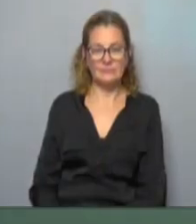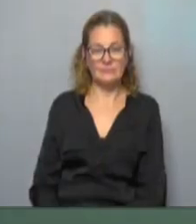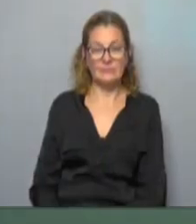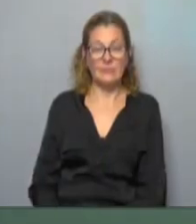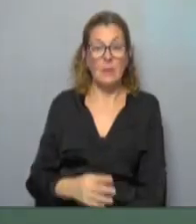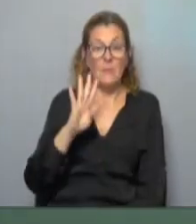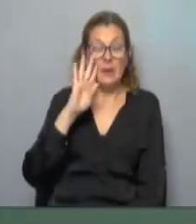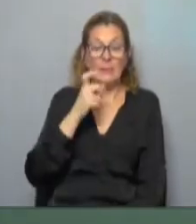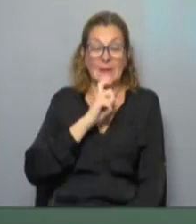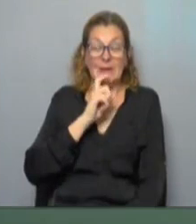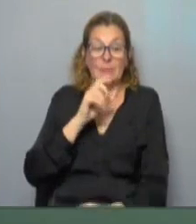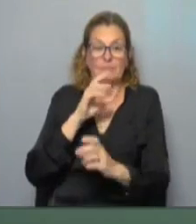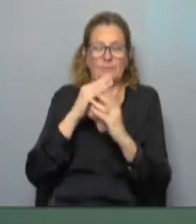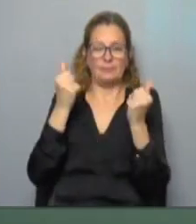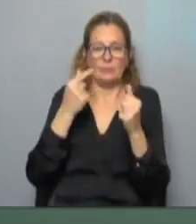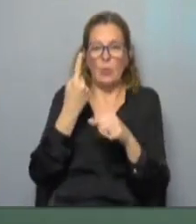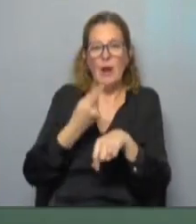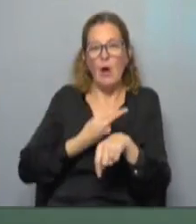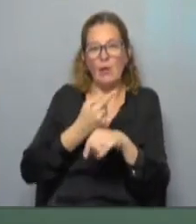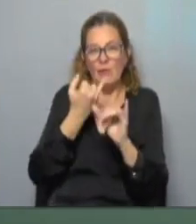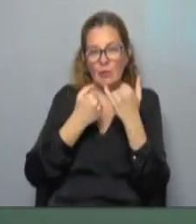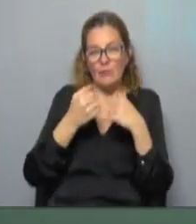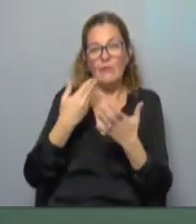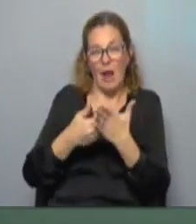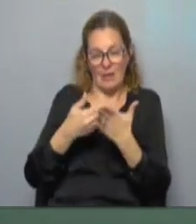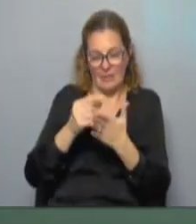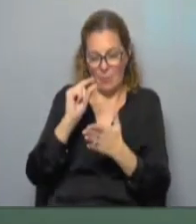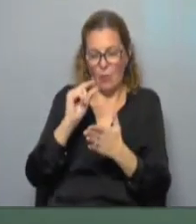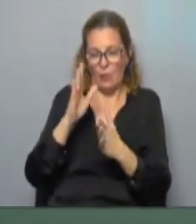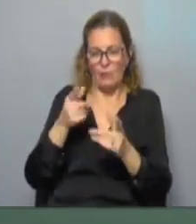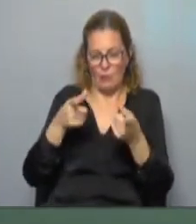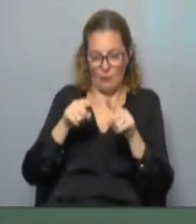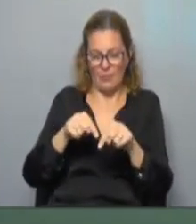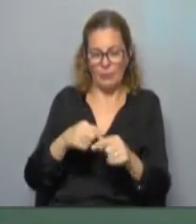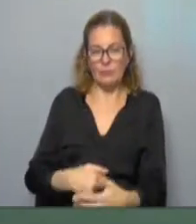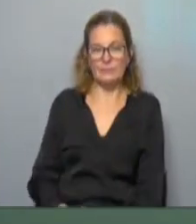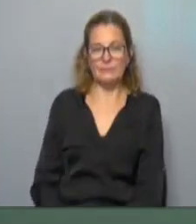parece mentira pero se nos fue ya una hora de informativo queda de todos modos algo más no se vayan